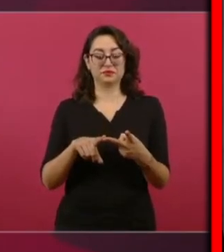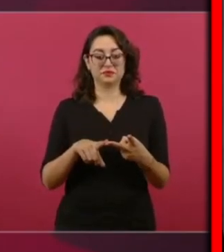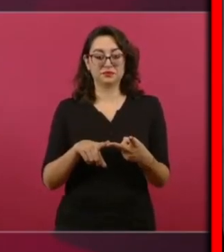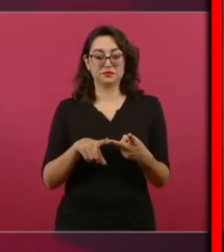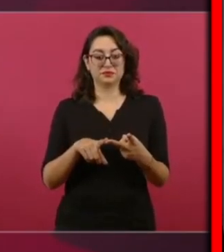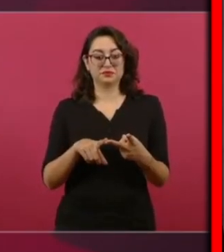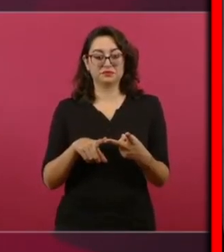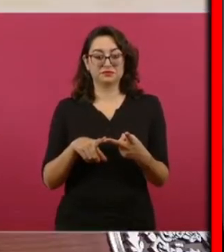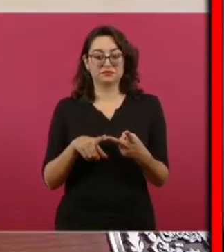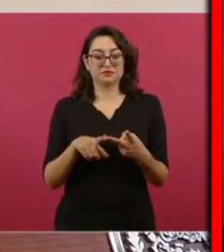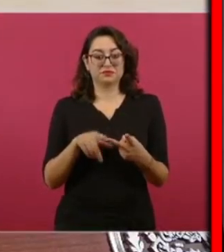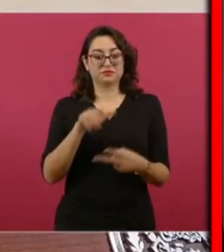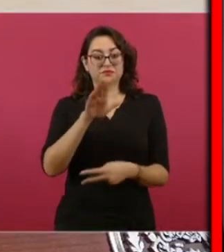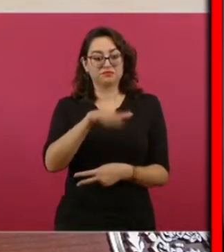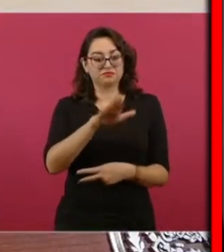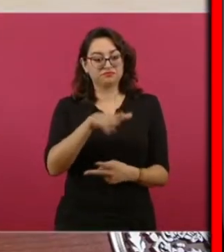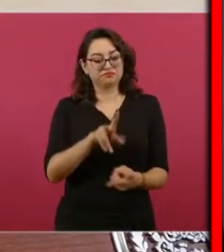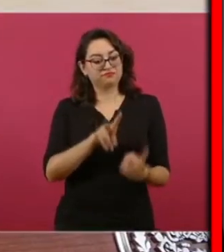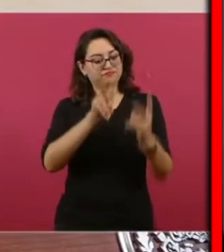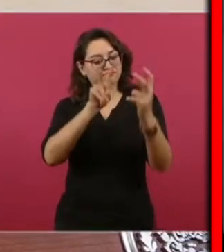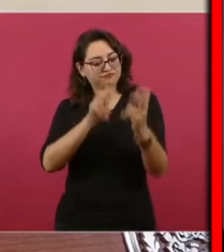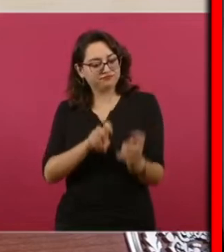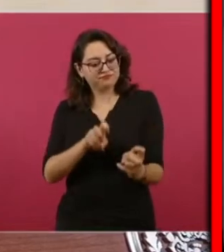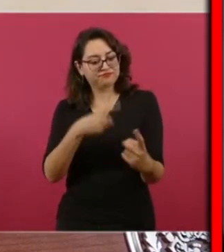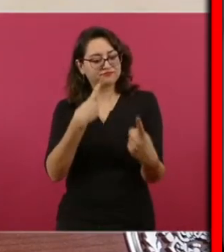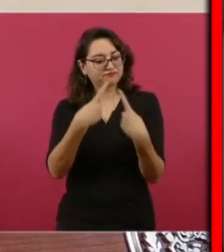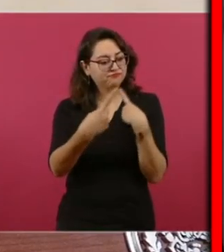ver vamos a negociar